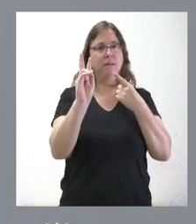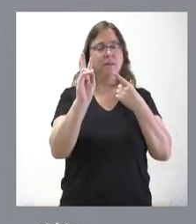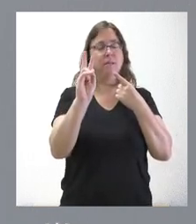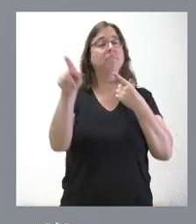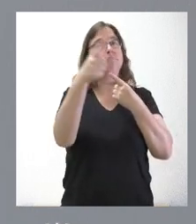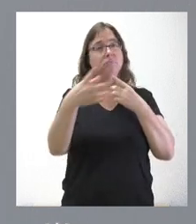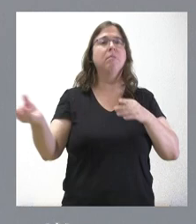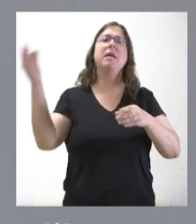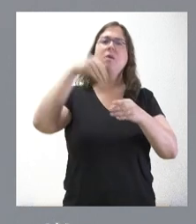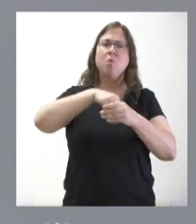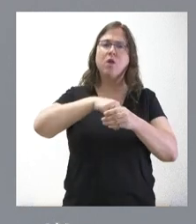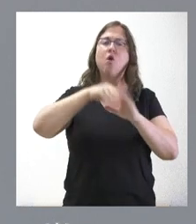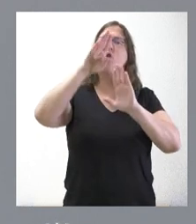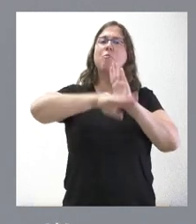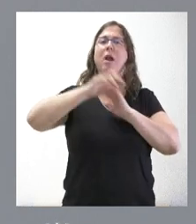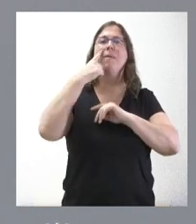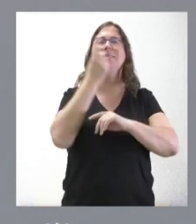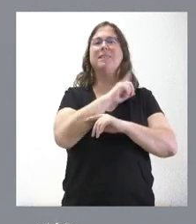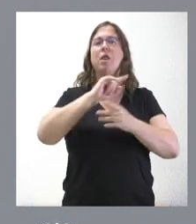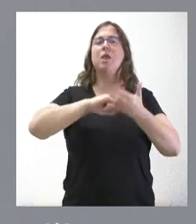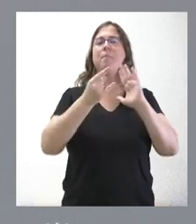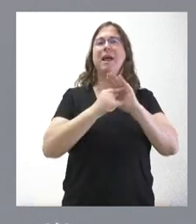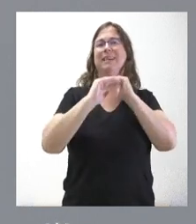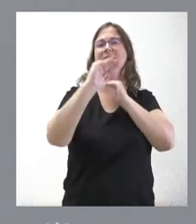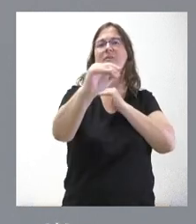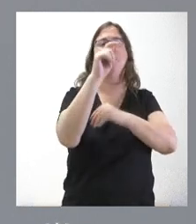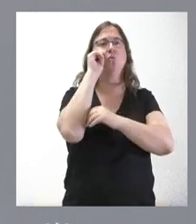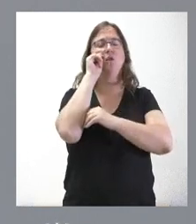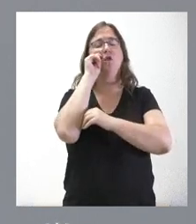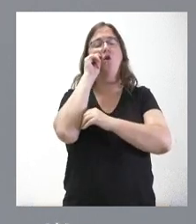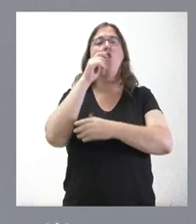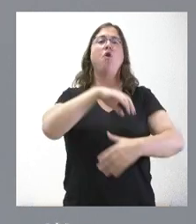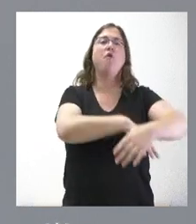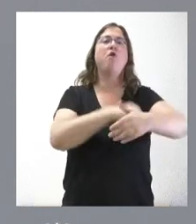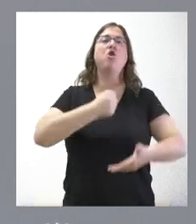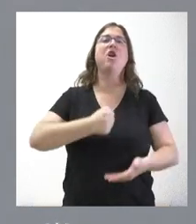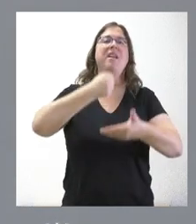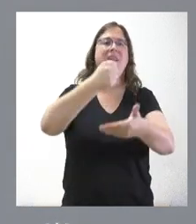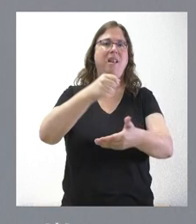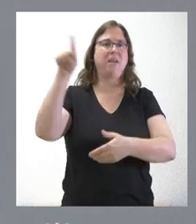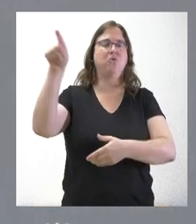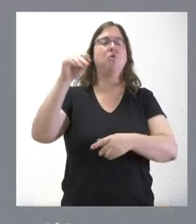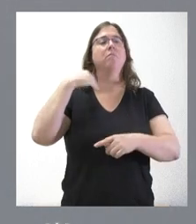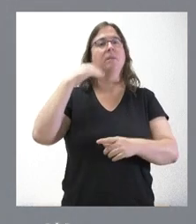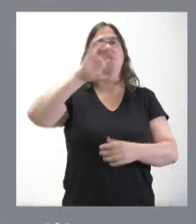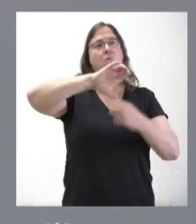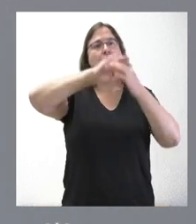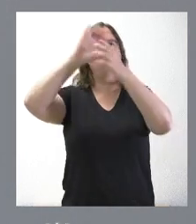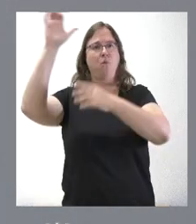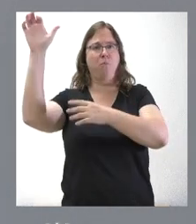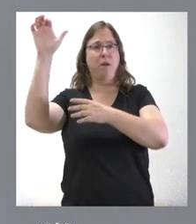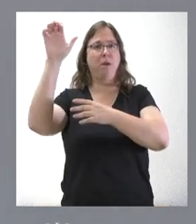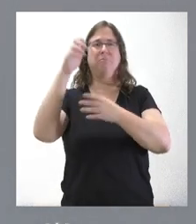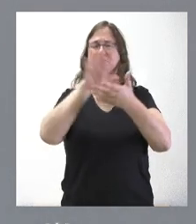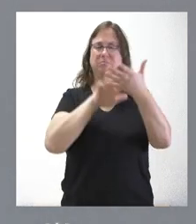incluidos dentro del programa extraordinario de planes de sostenibilidad turística financiados con fondos Next Generation de la Unión Europea. Tiene usted la